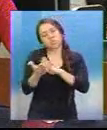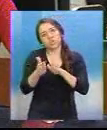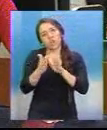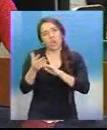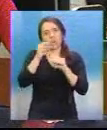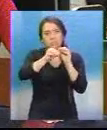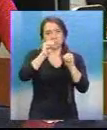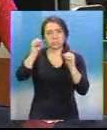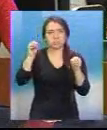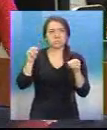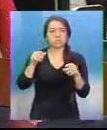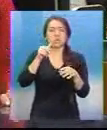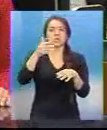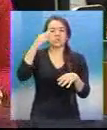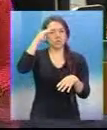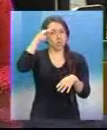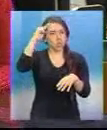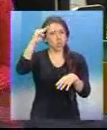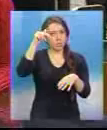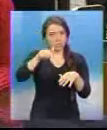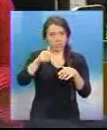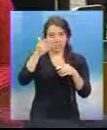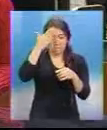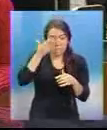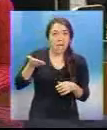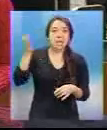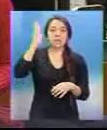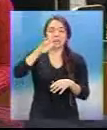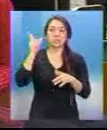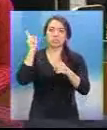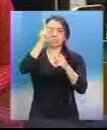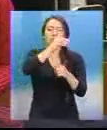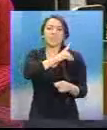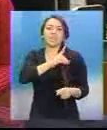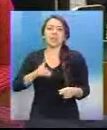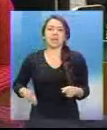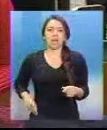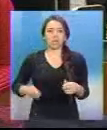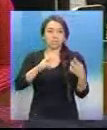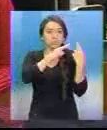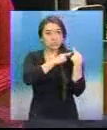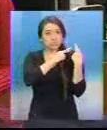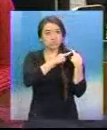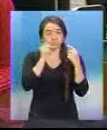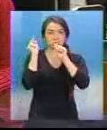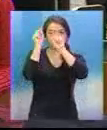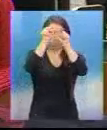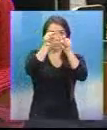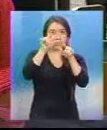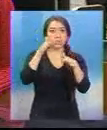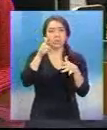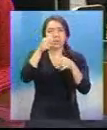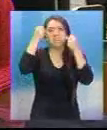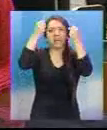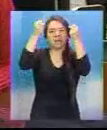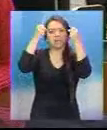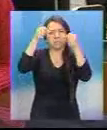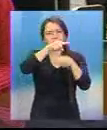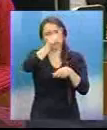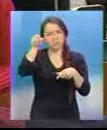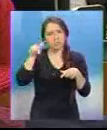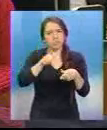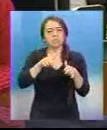protesta a manos de soldados, el gobierno enviará mañana a dos delegados para hablar de uno de los puntos que generó las manifestaciones,